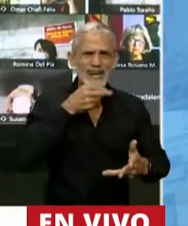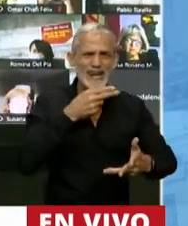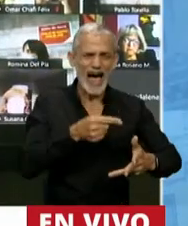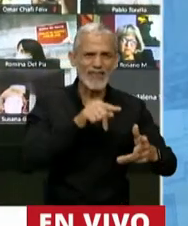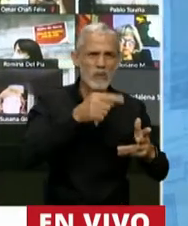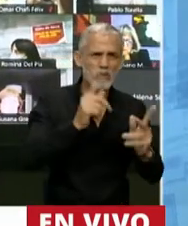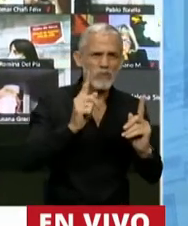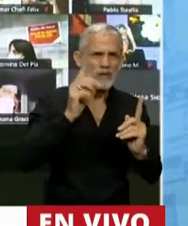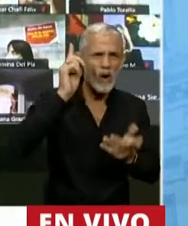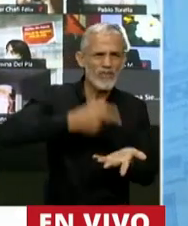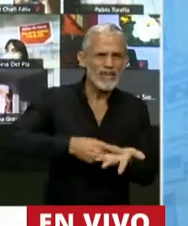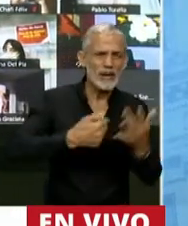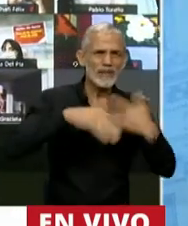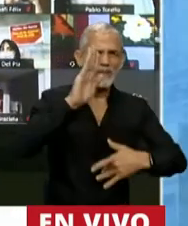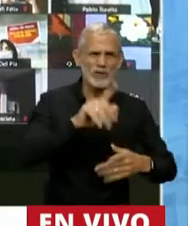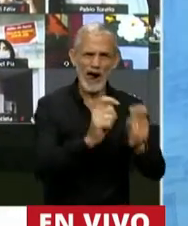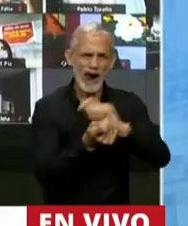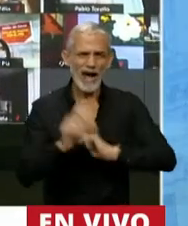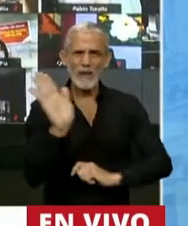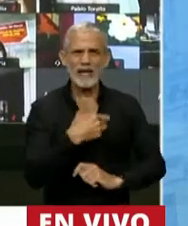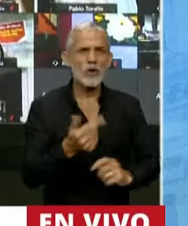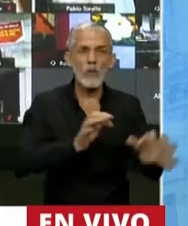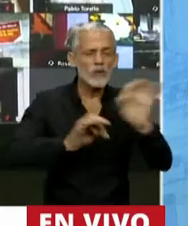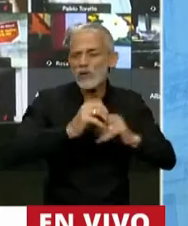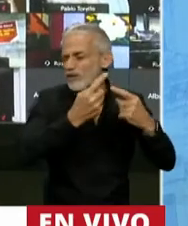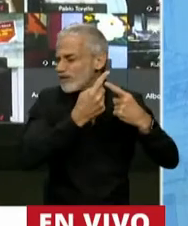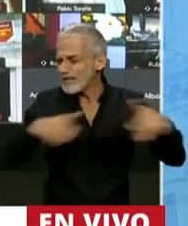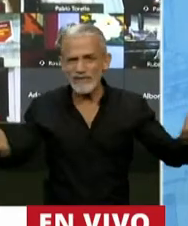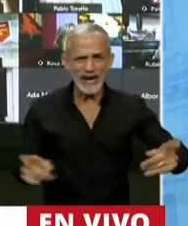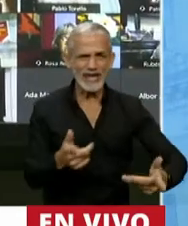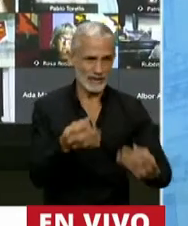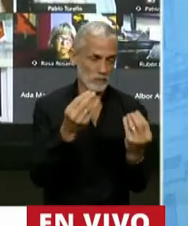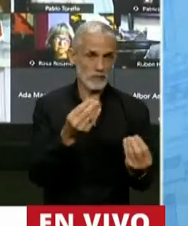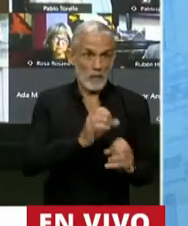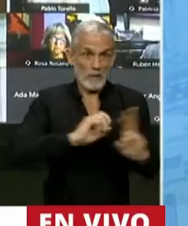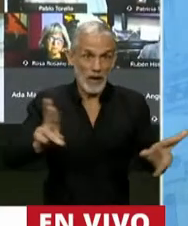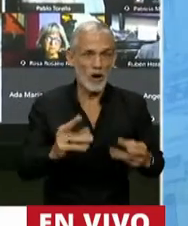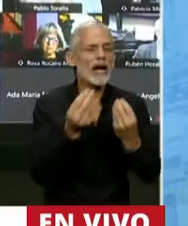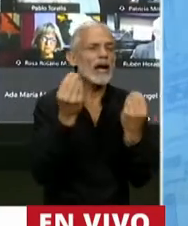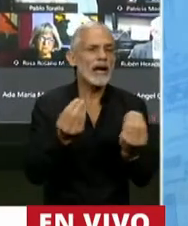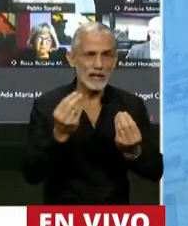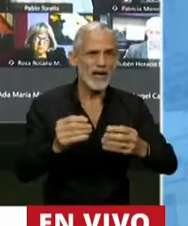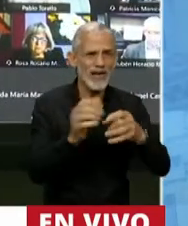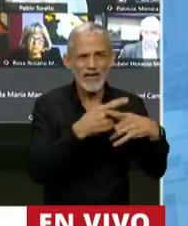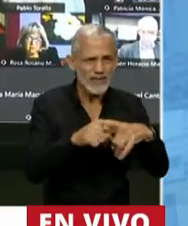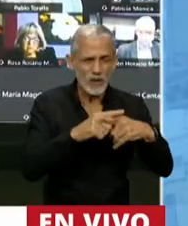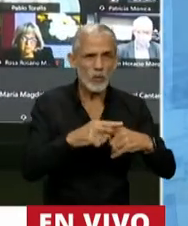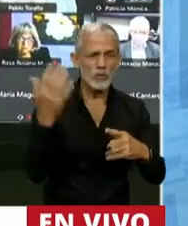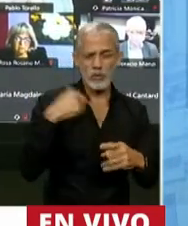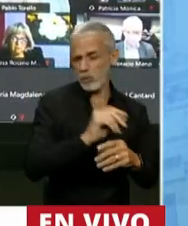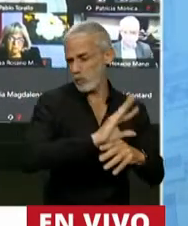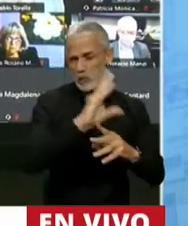una coma del dictamen, es absolutamente otro proyecto, que para colmo de males, se discutió entre gallos y